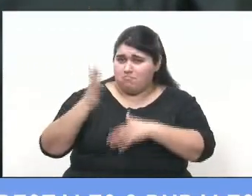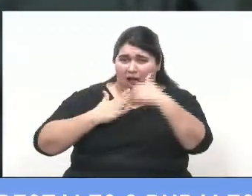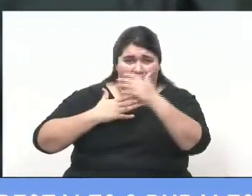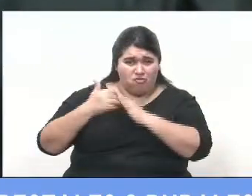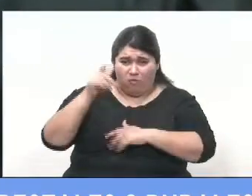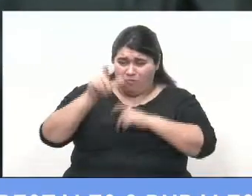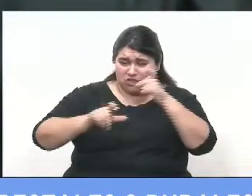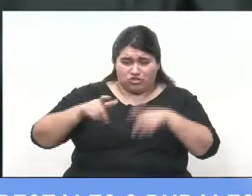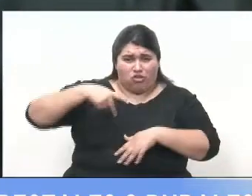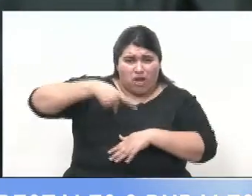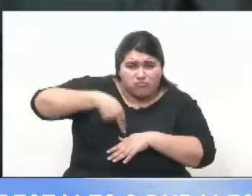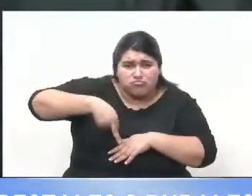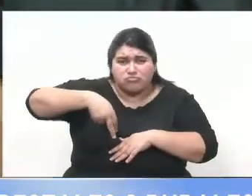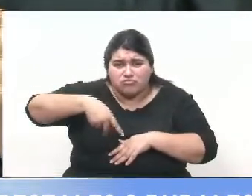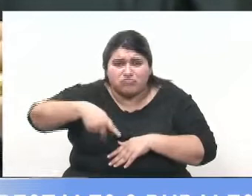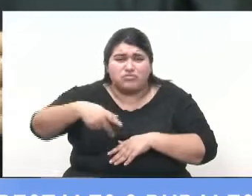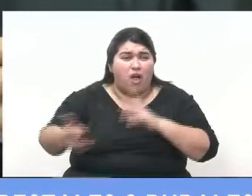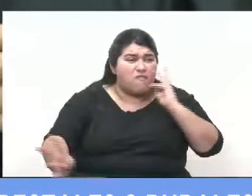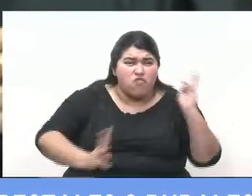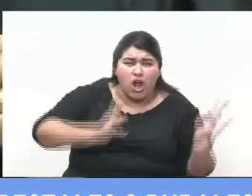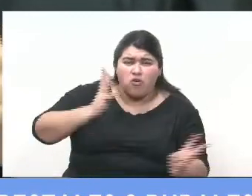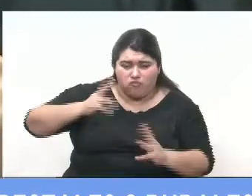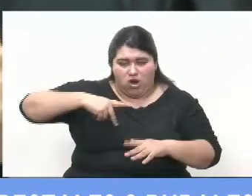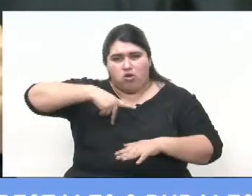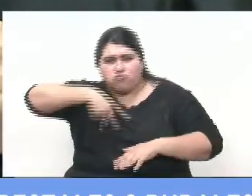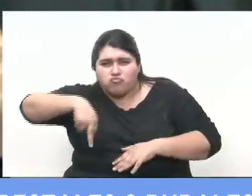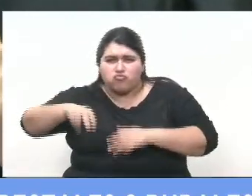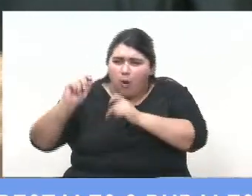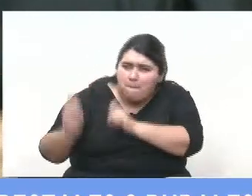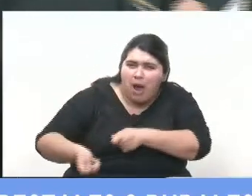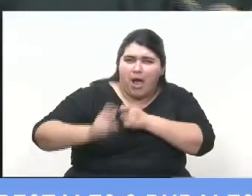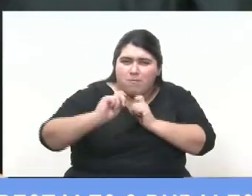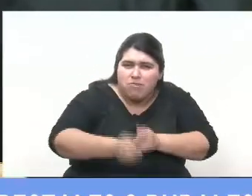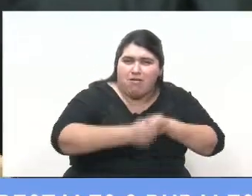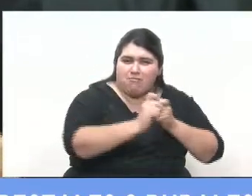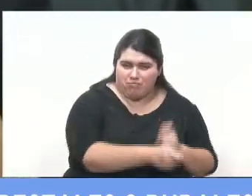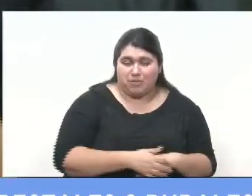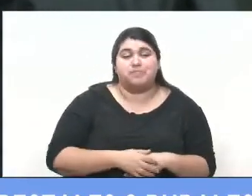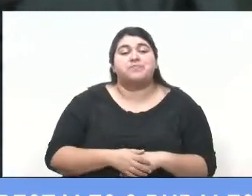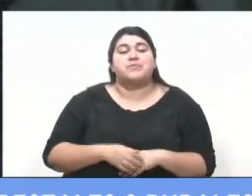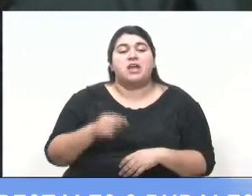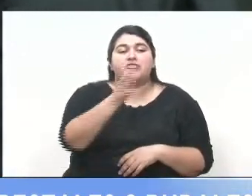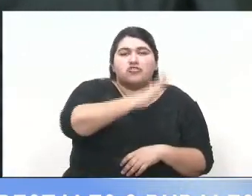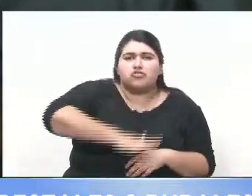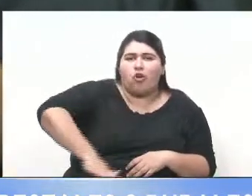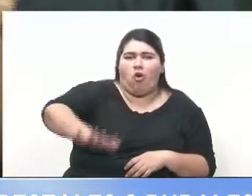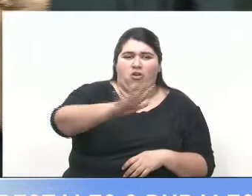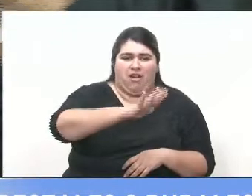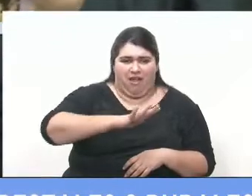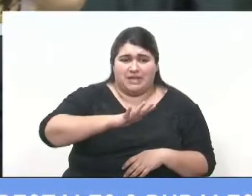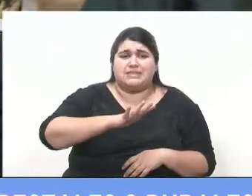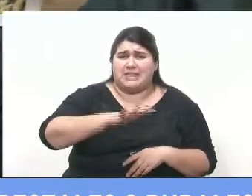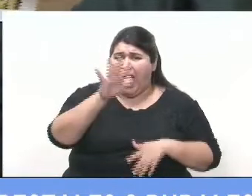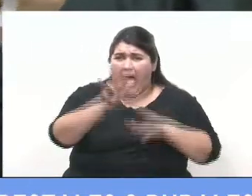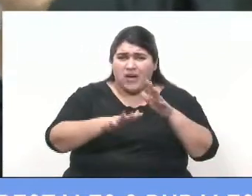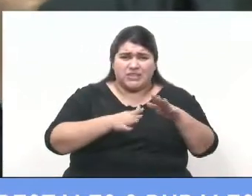a cuerpo, con las llamas. Y bueno, las zonas también muchas veces son de difícil